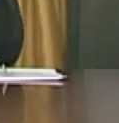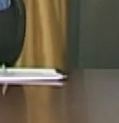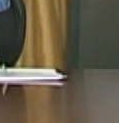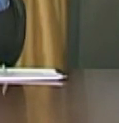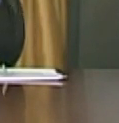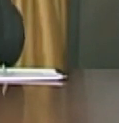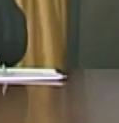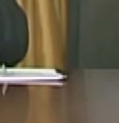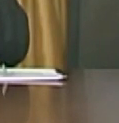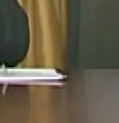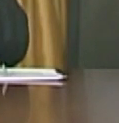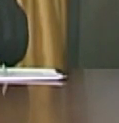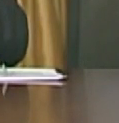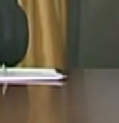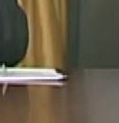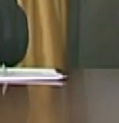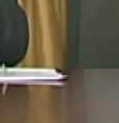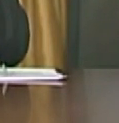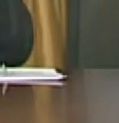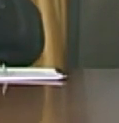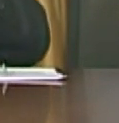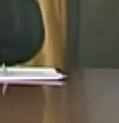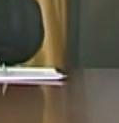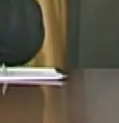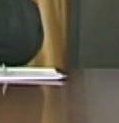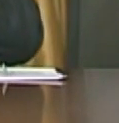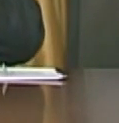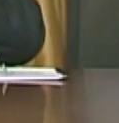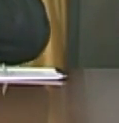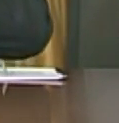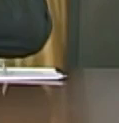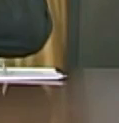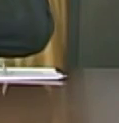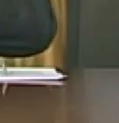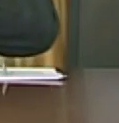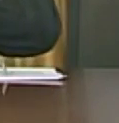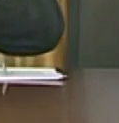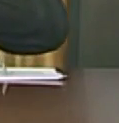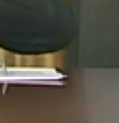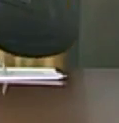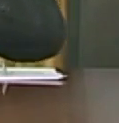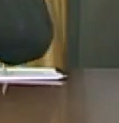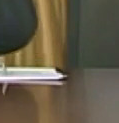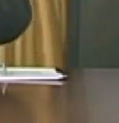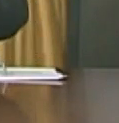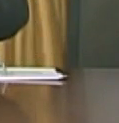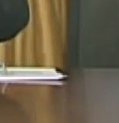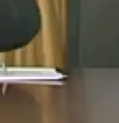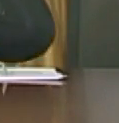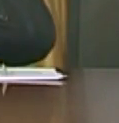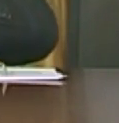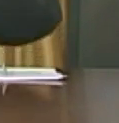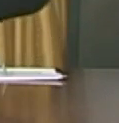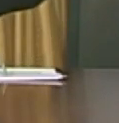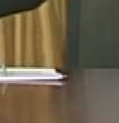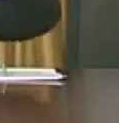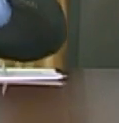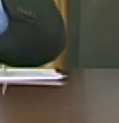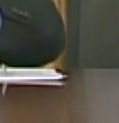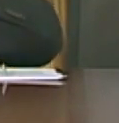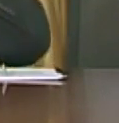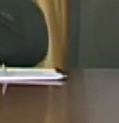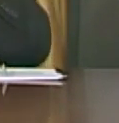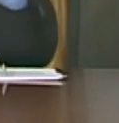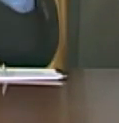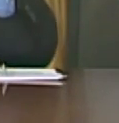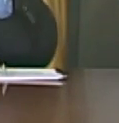que ver mucho con la economía pero lo estamos colocando en el concepto de la construcción del socialismo territorial de los servicios pero tiene que ver